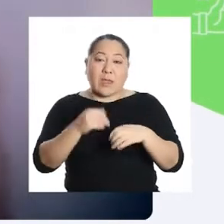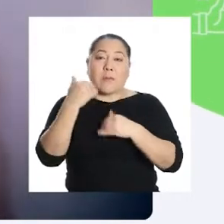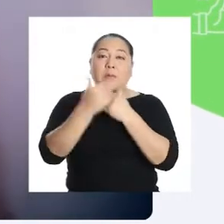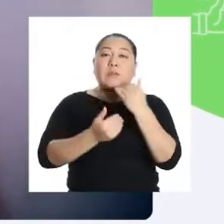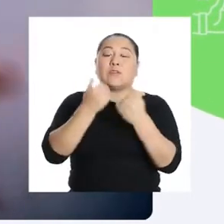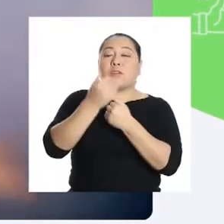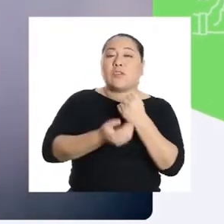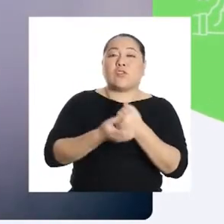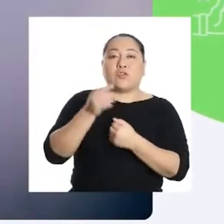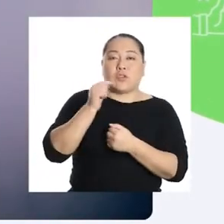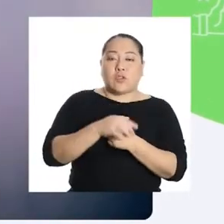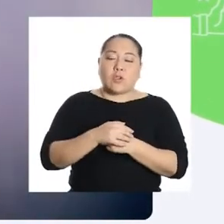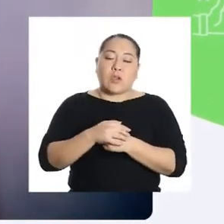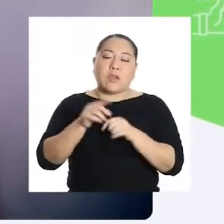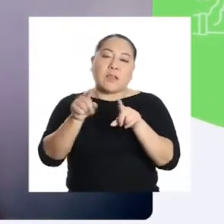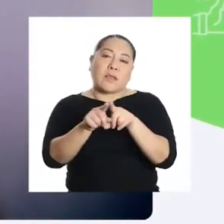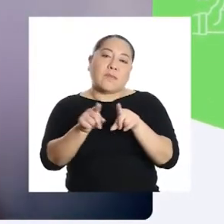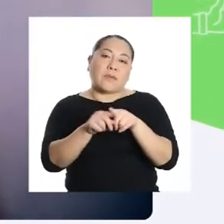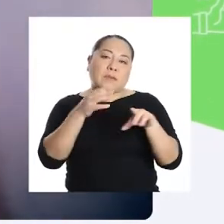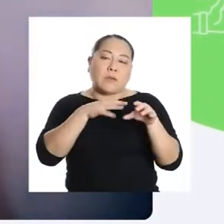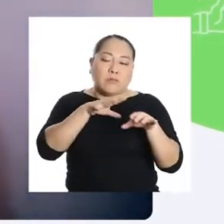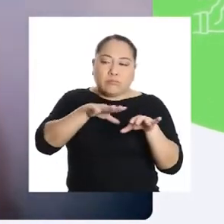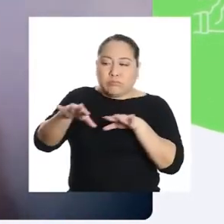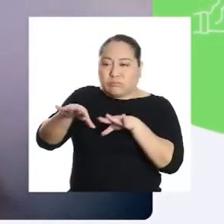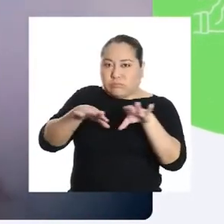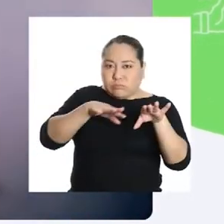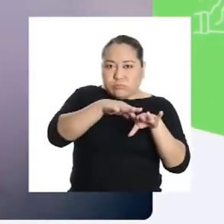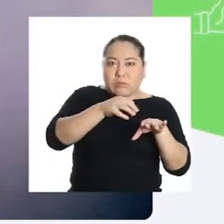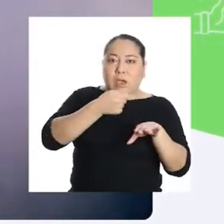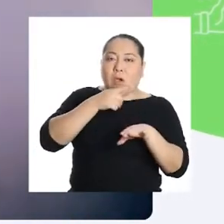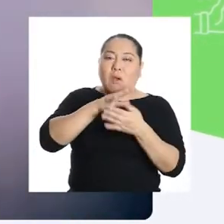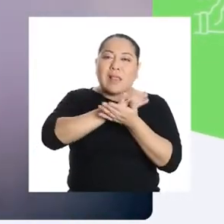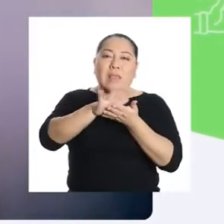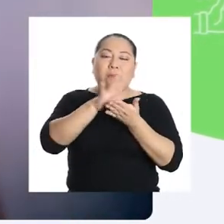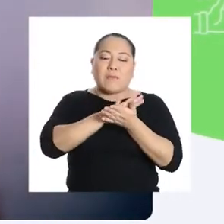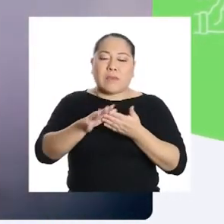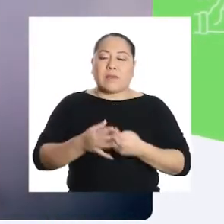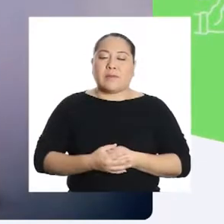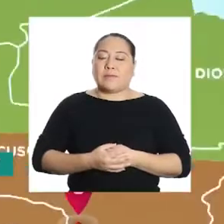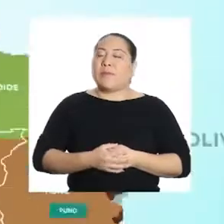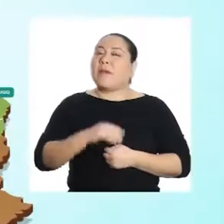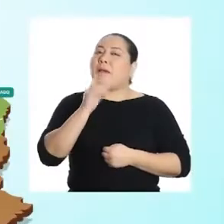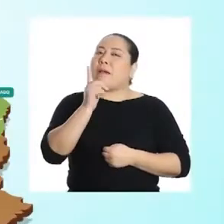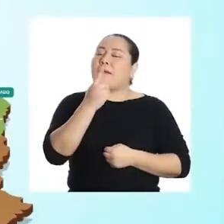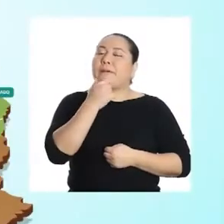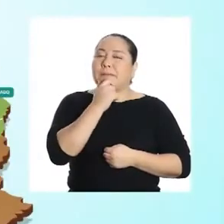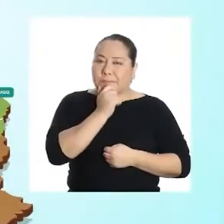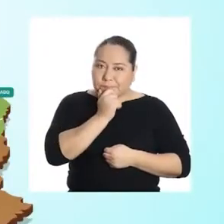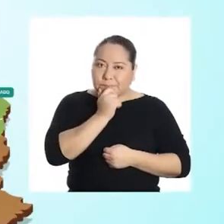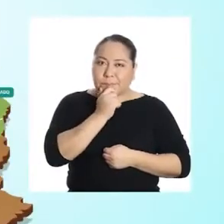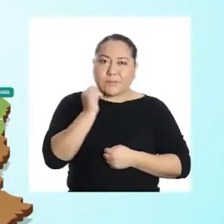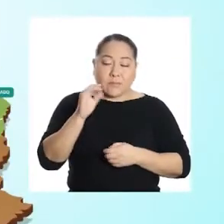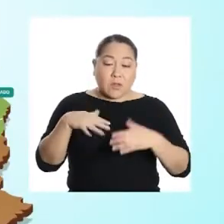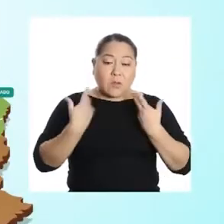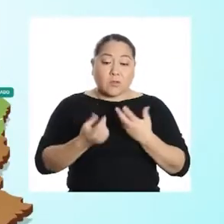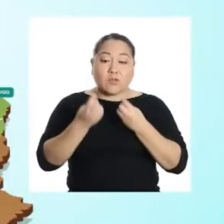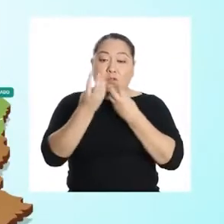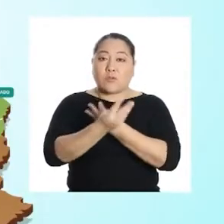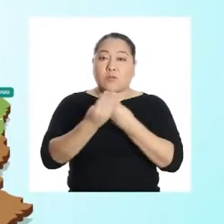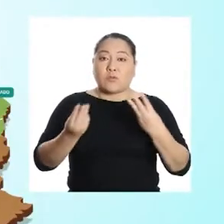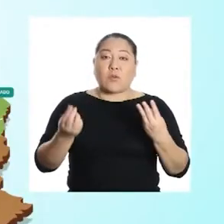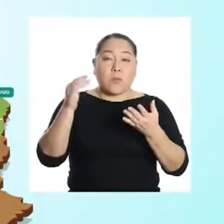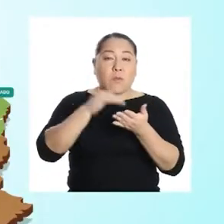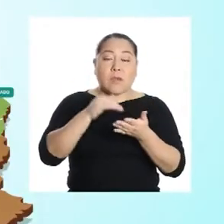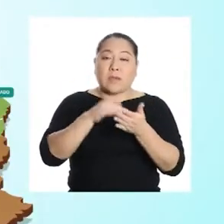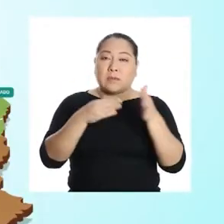se pierda durante el proceso de filtración y también hace que se distribuya el agua, el cual va a limpiar el filtro. Entonces, podemos decir